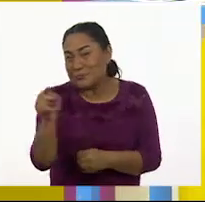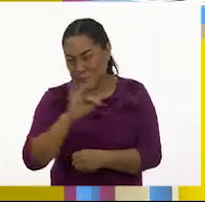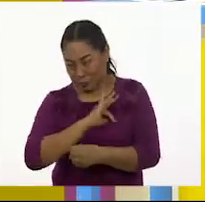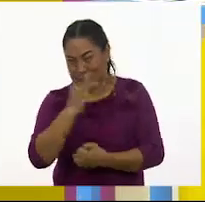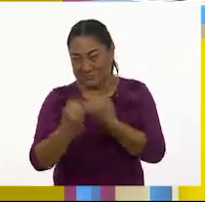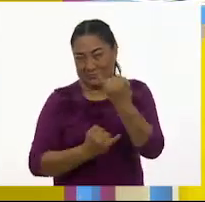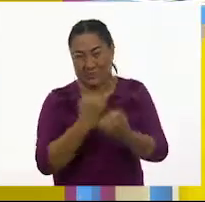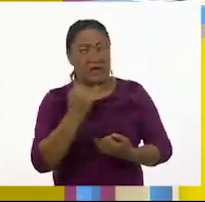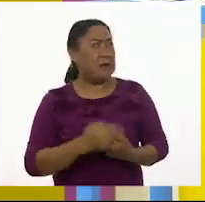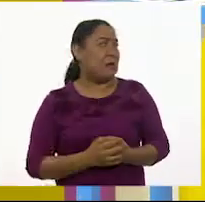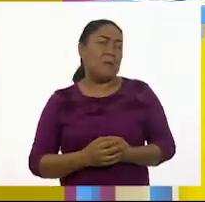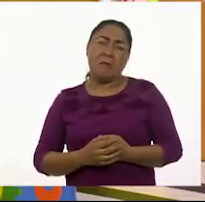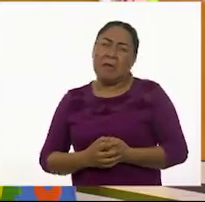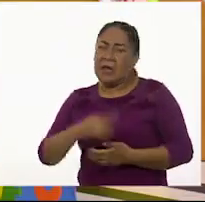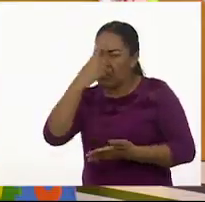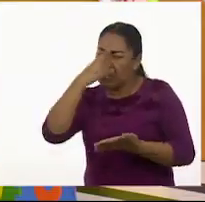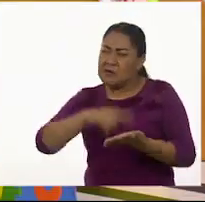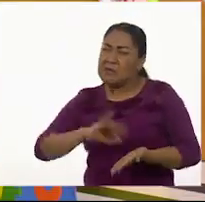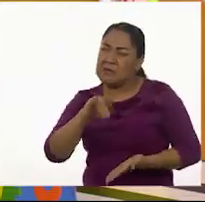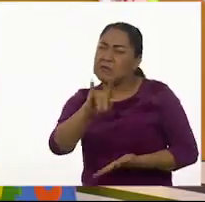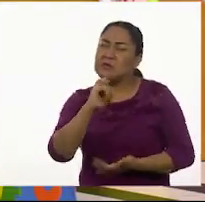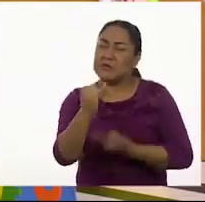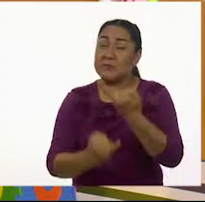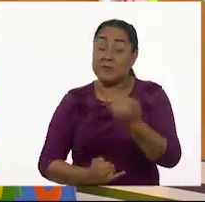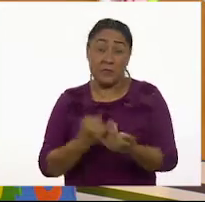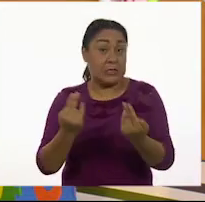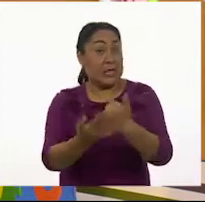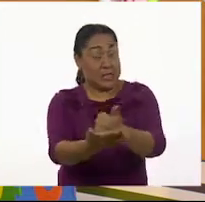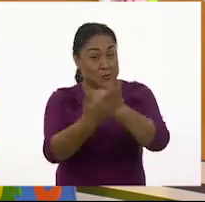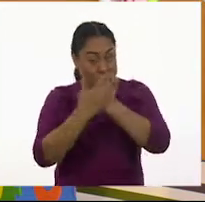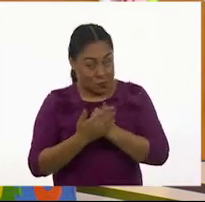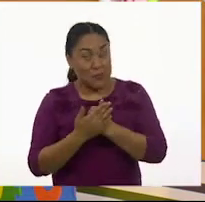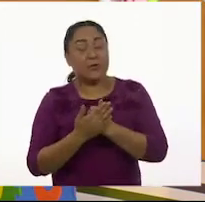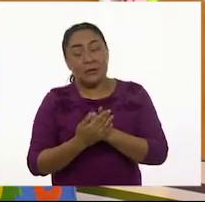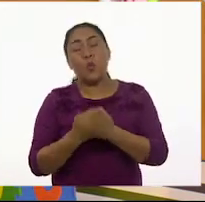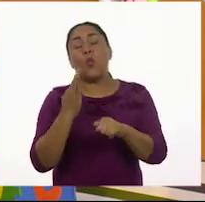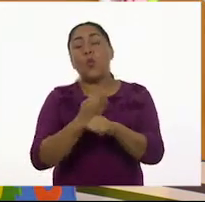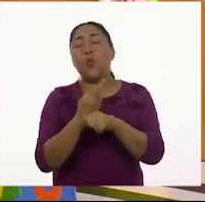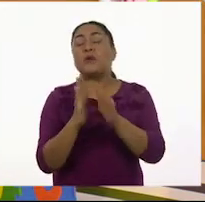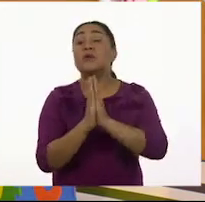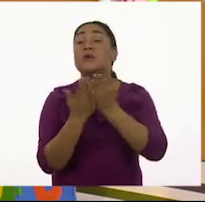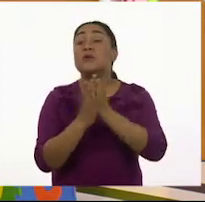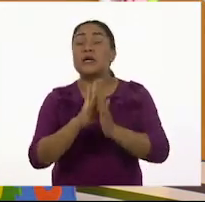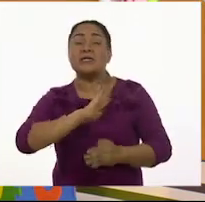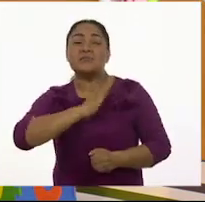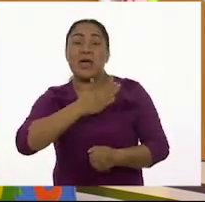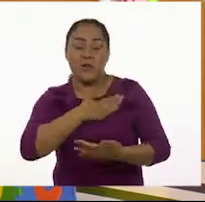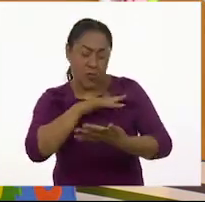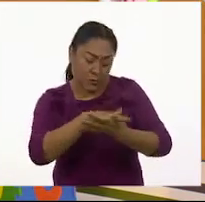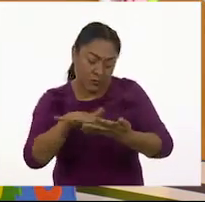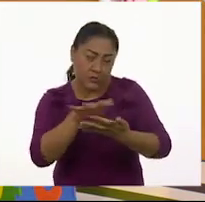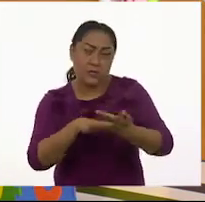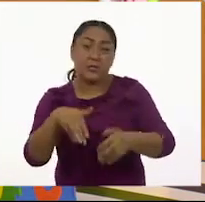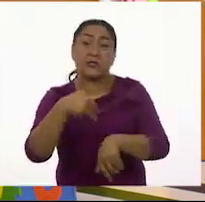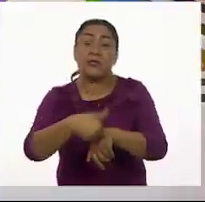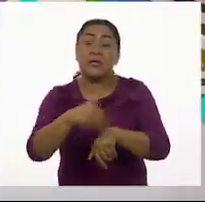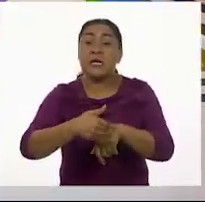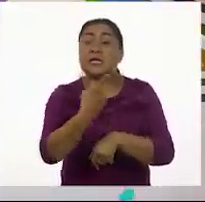Seguramente sí, ¿verdad? Y necesitamos su ayuda porque necesitamos que abra su libro de español, Lecturas, en la página